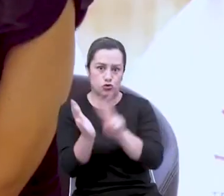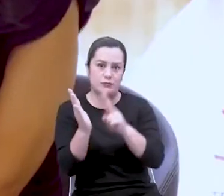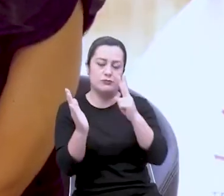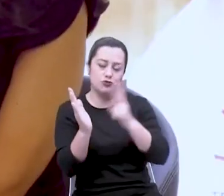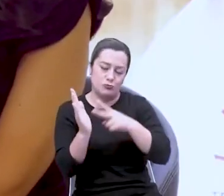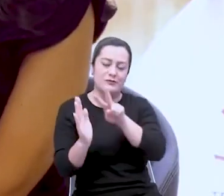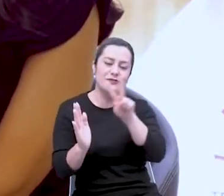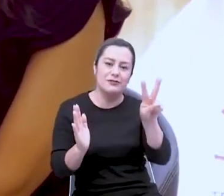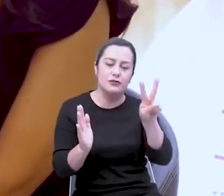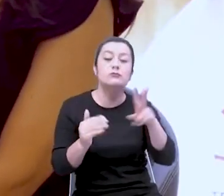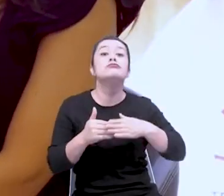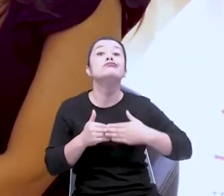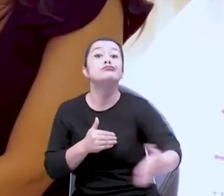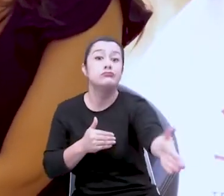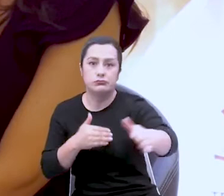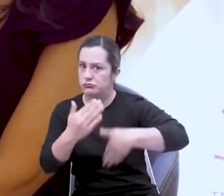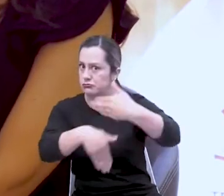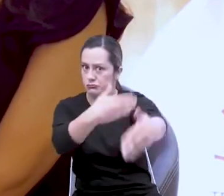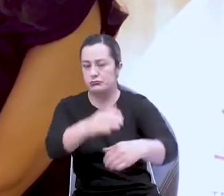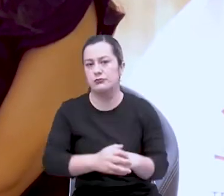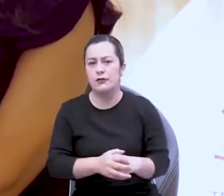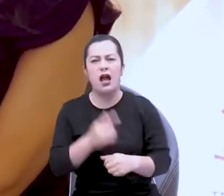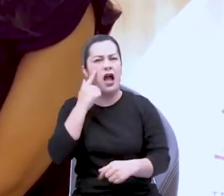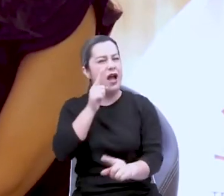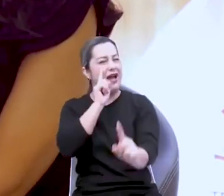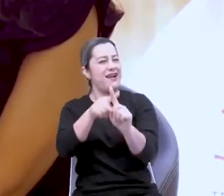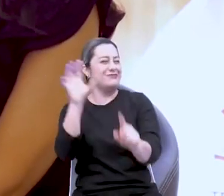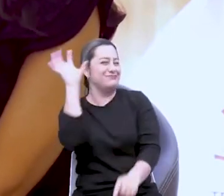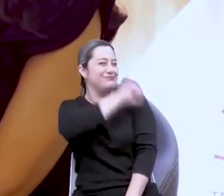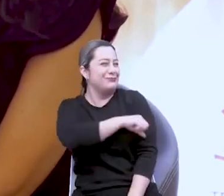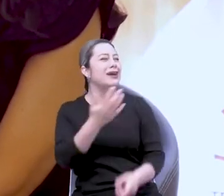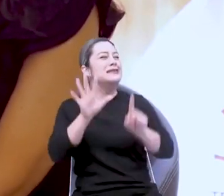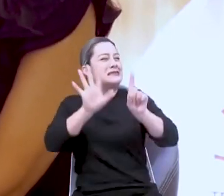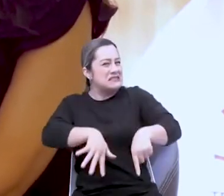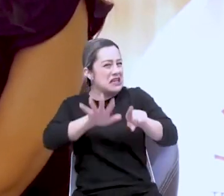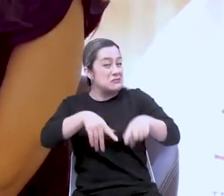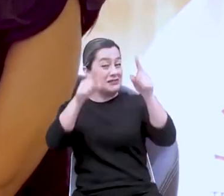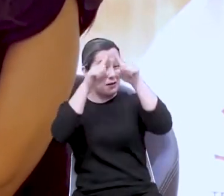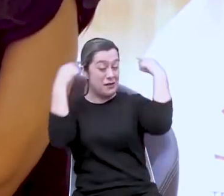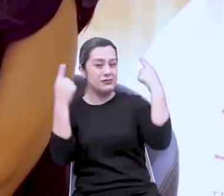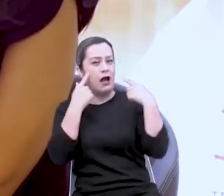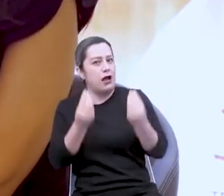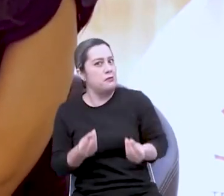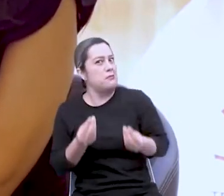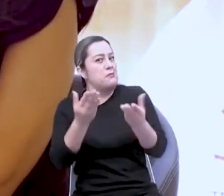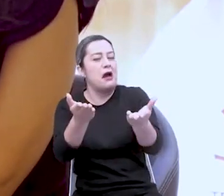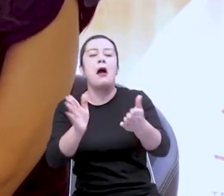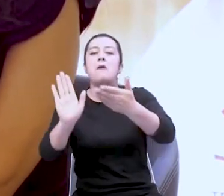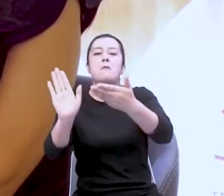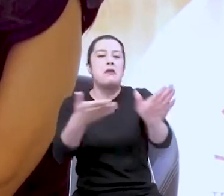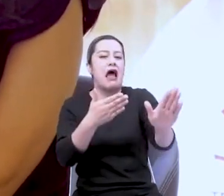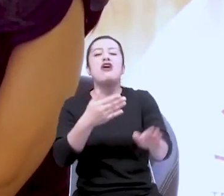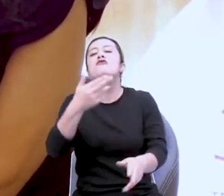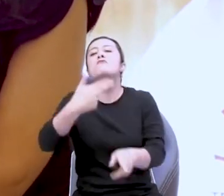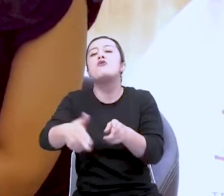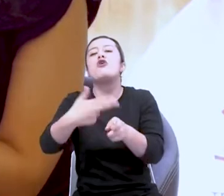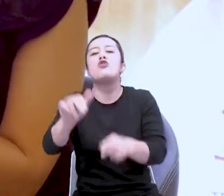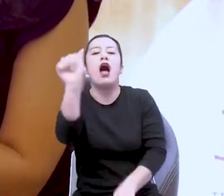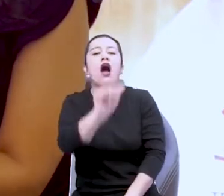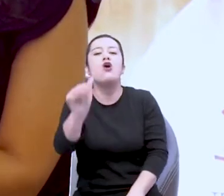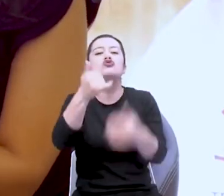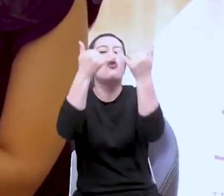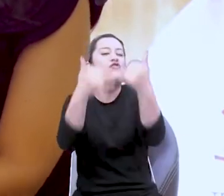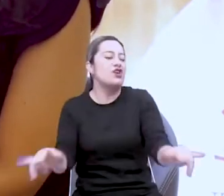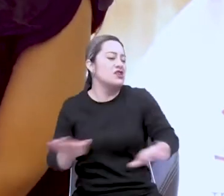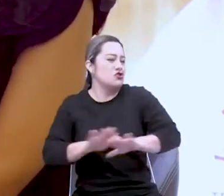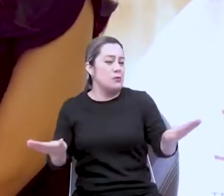diciendo que no es una meta de seis meses, porque dirán, bueno, la ministra obviamente está lanzando un plan, culmina su trabajo en agosto. Esto es una meta